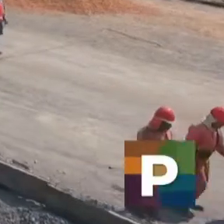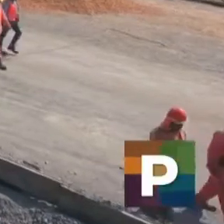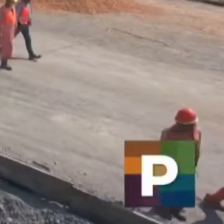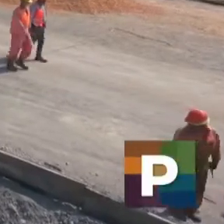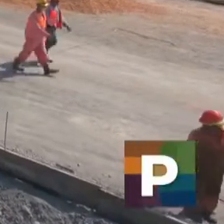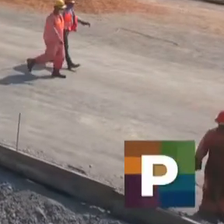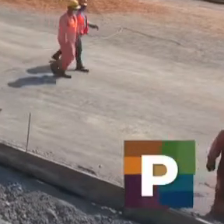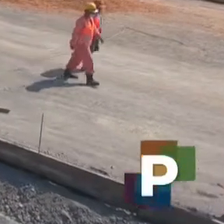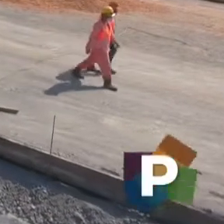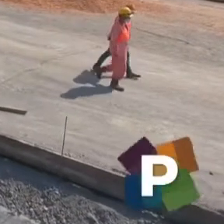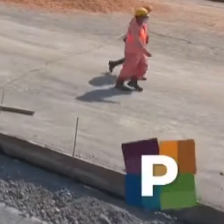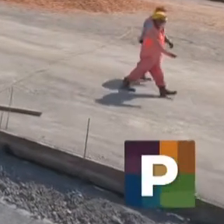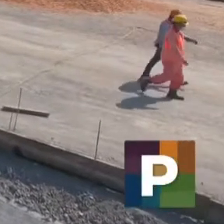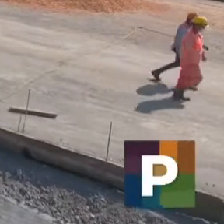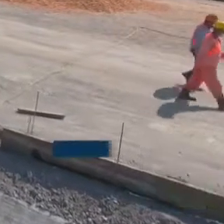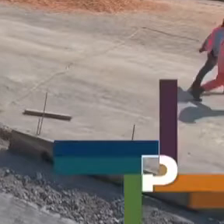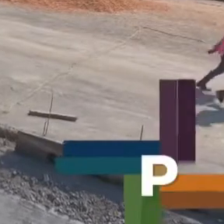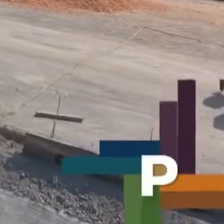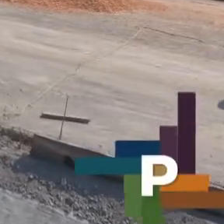la Laguna de Pajaritos.